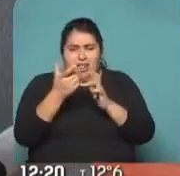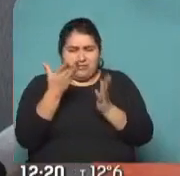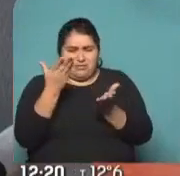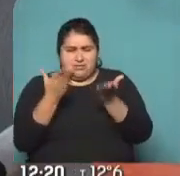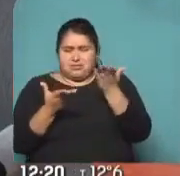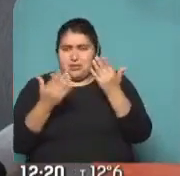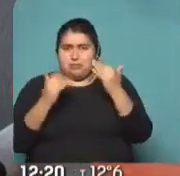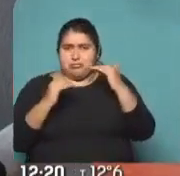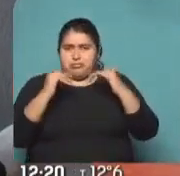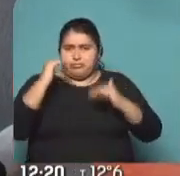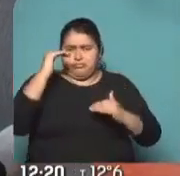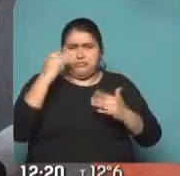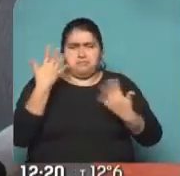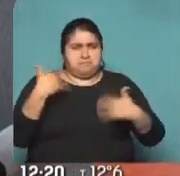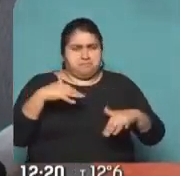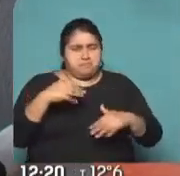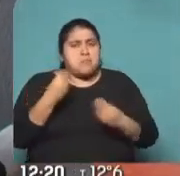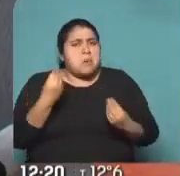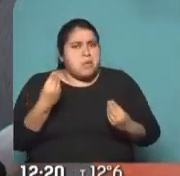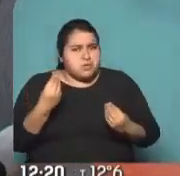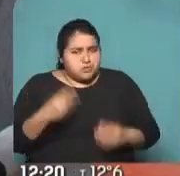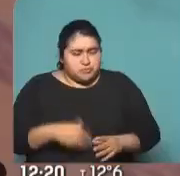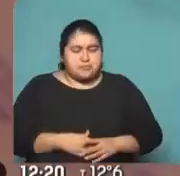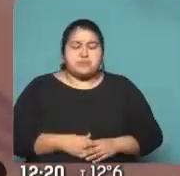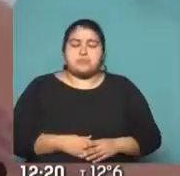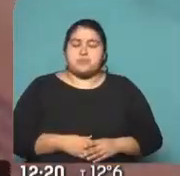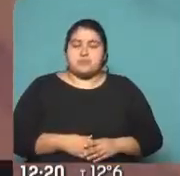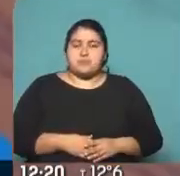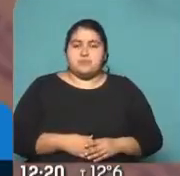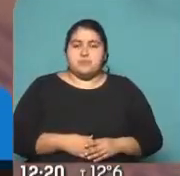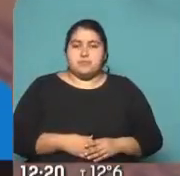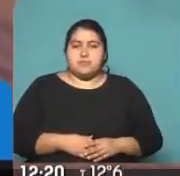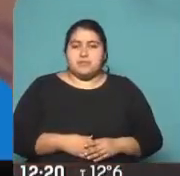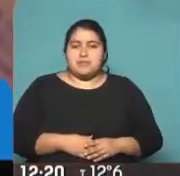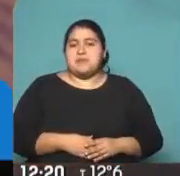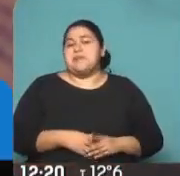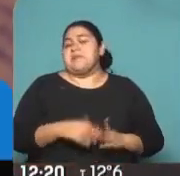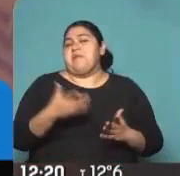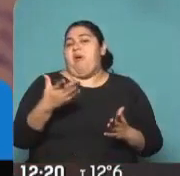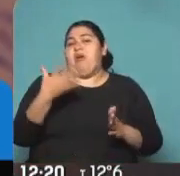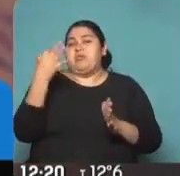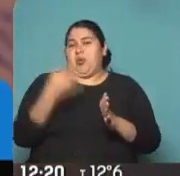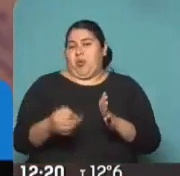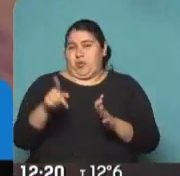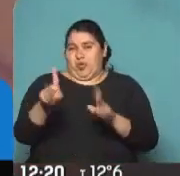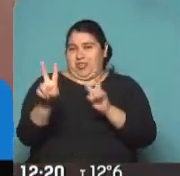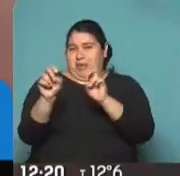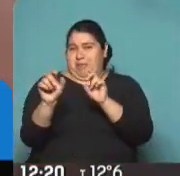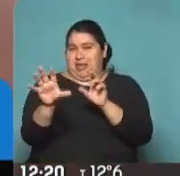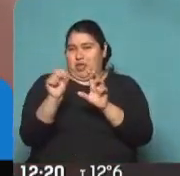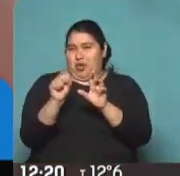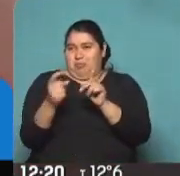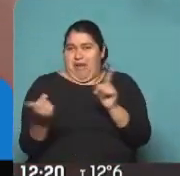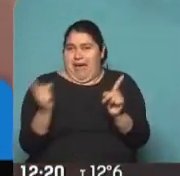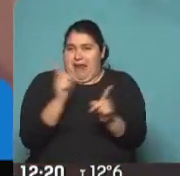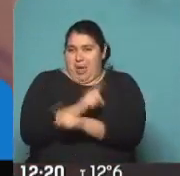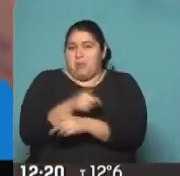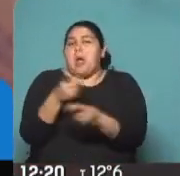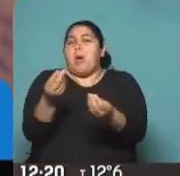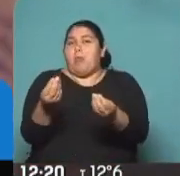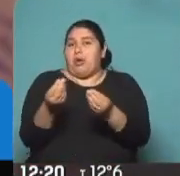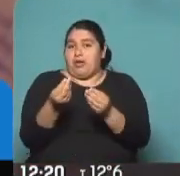de los números finales del día de ayer? Sí, bueno, ahí, para empezar por el final, me parece que hay una cuestión que